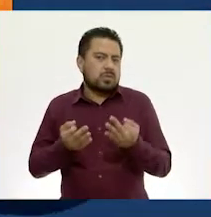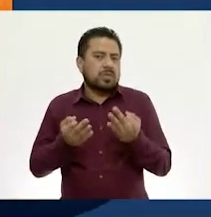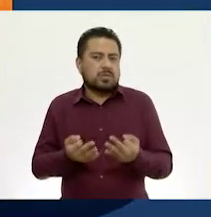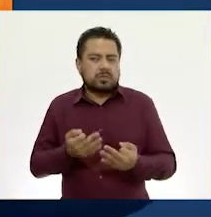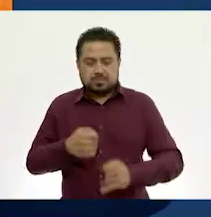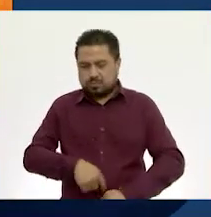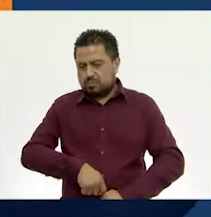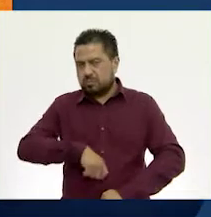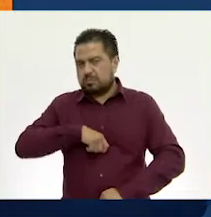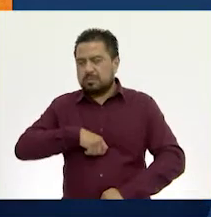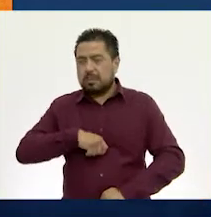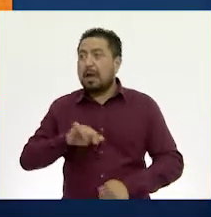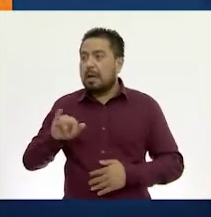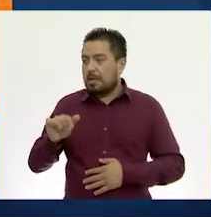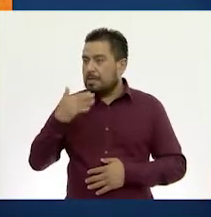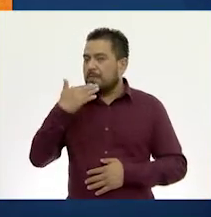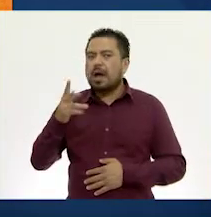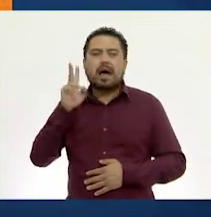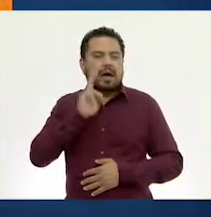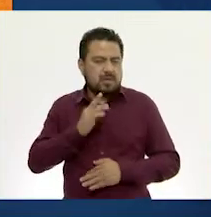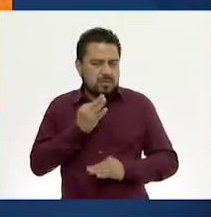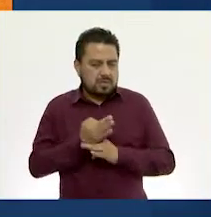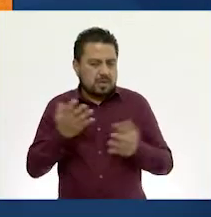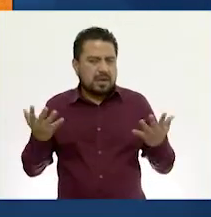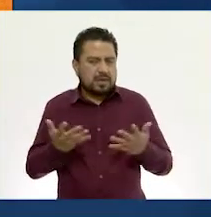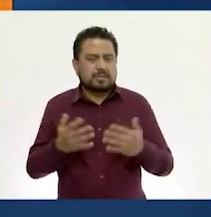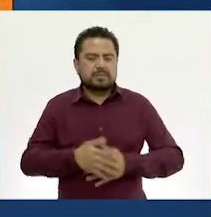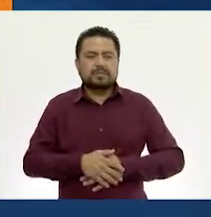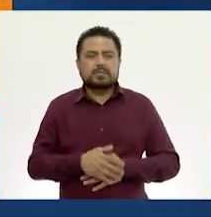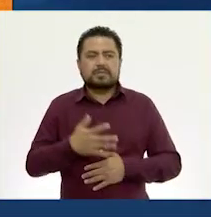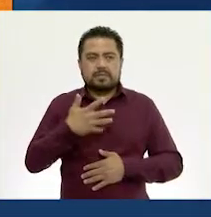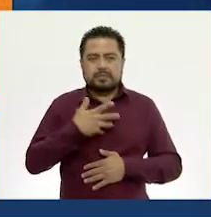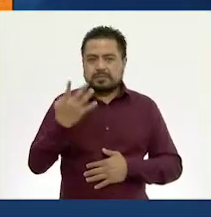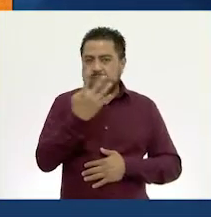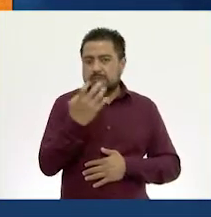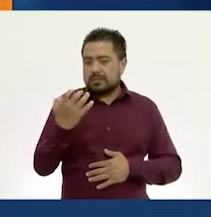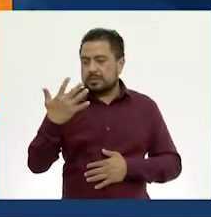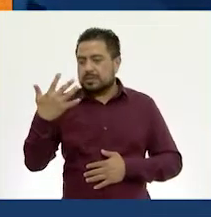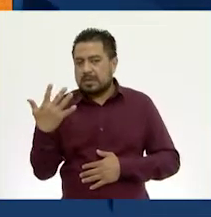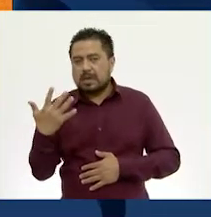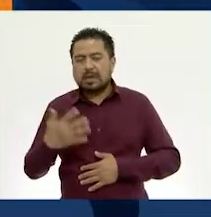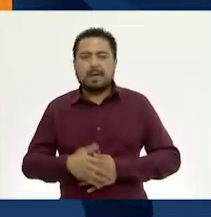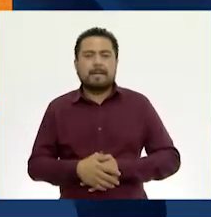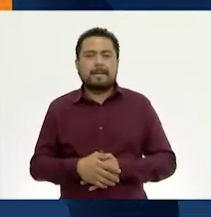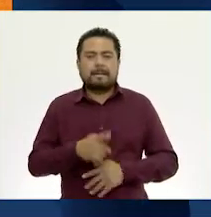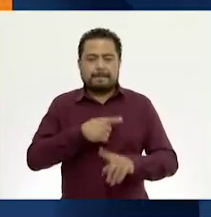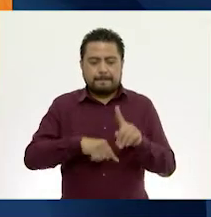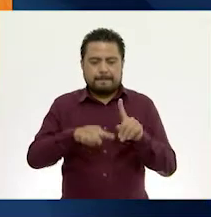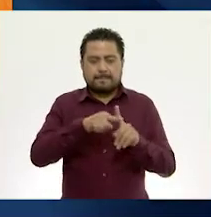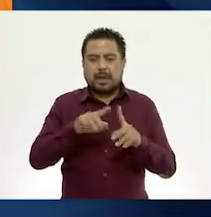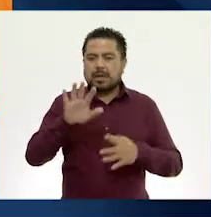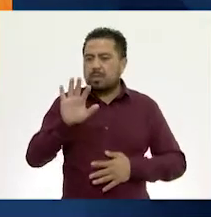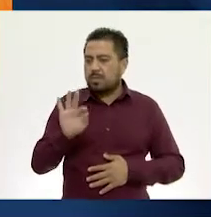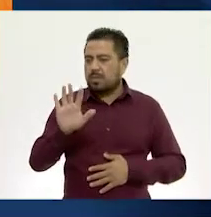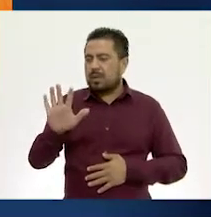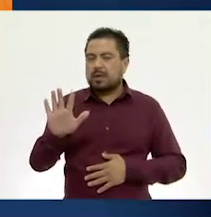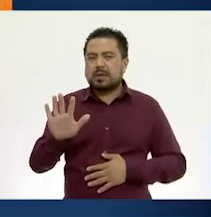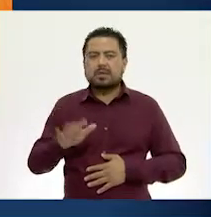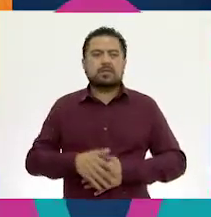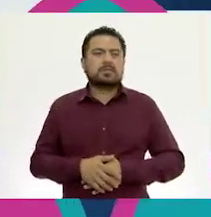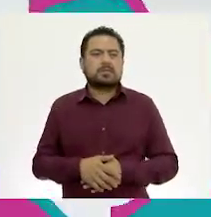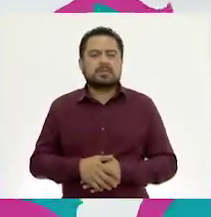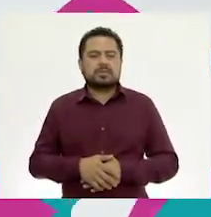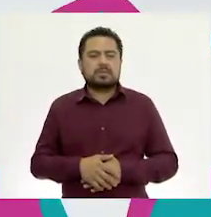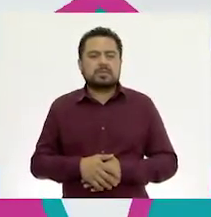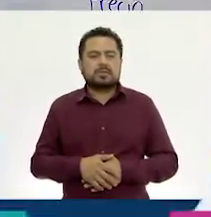de la chamarra. Muy bien, entonces vamos a hacerlo. Tenemos 405 más 45. Diez,